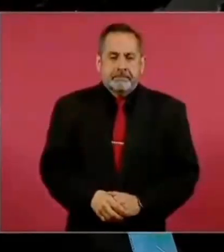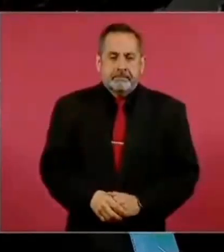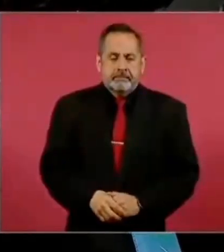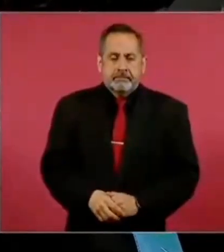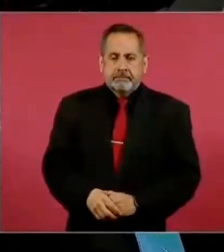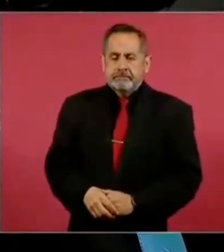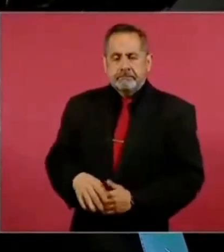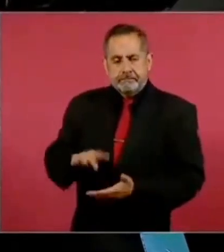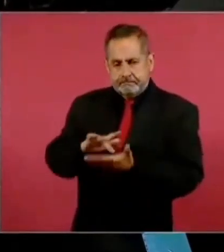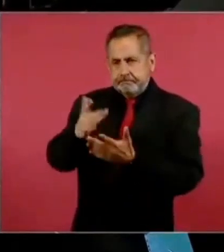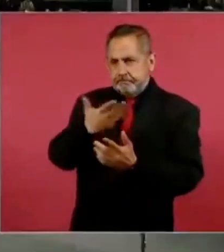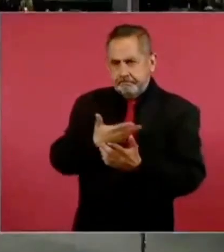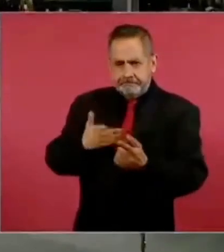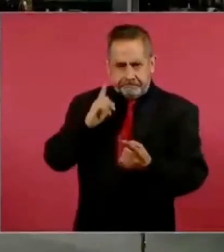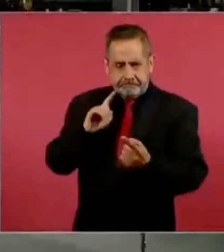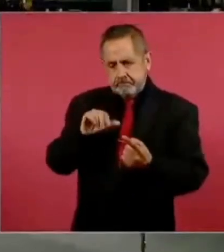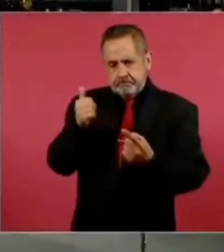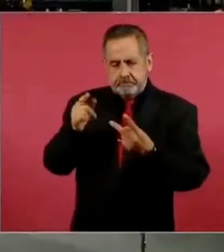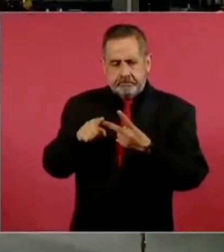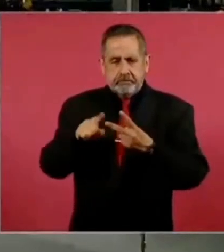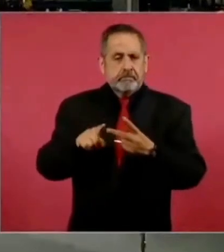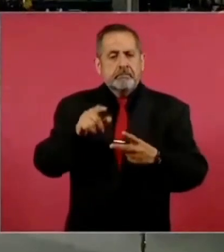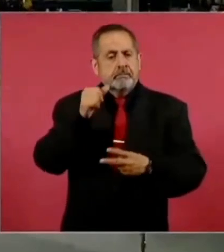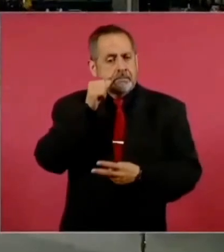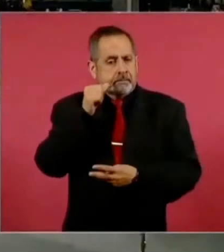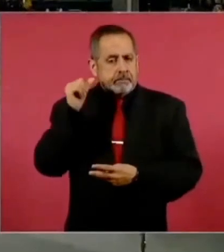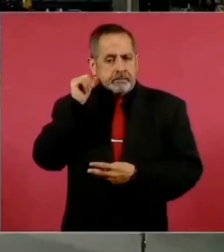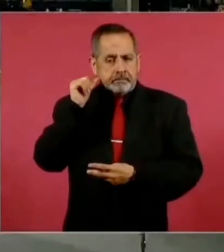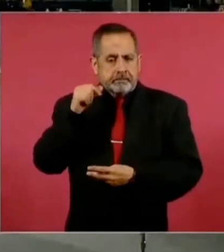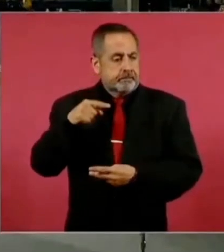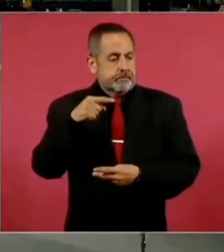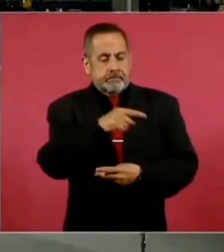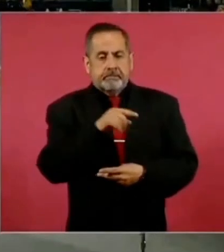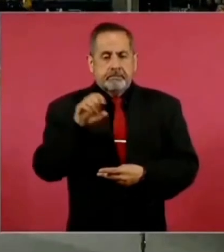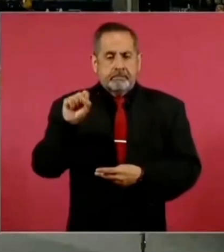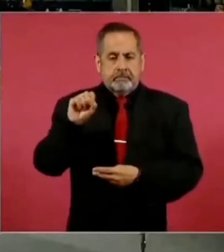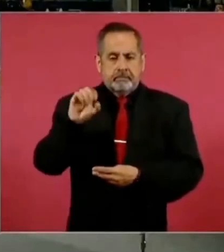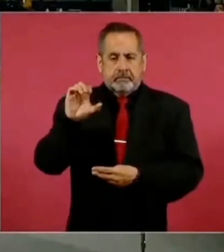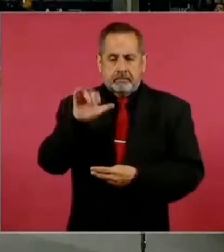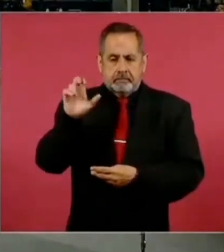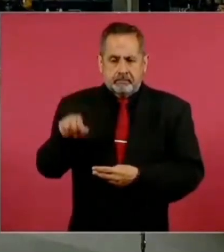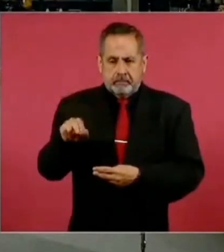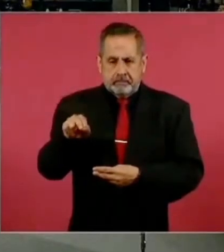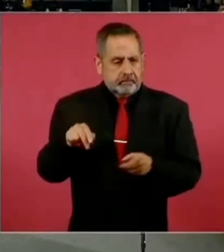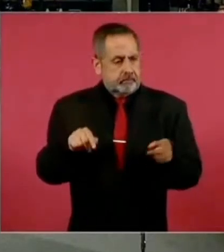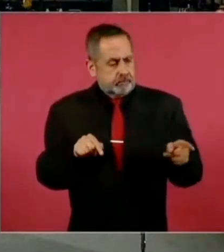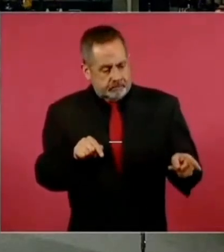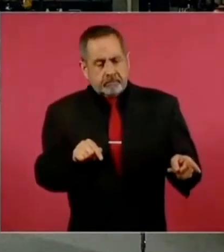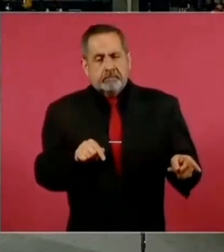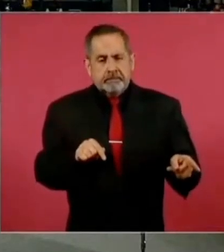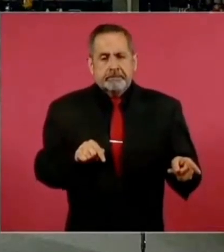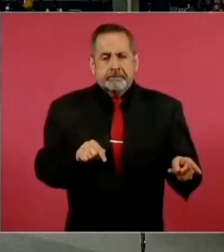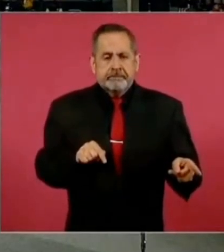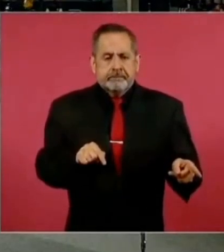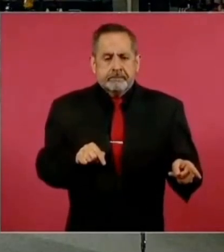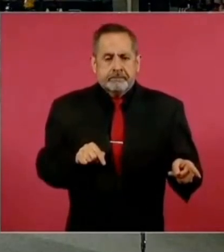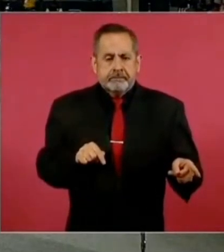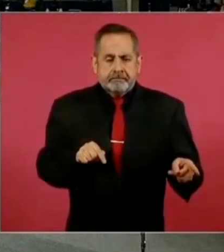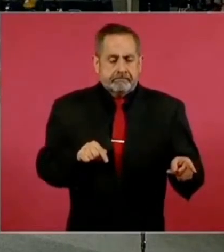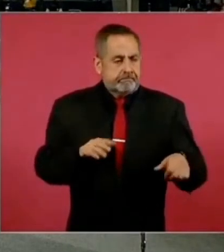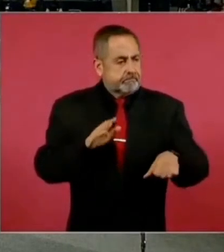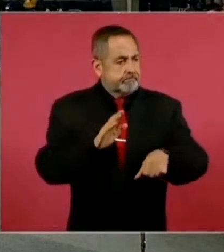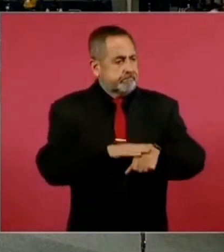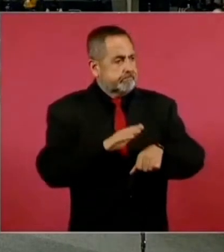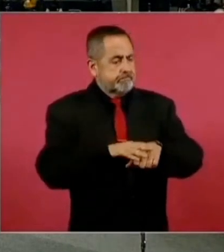Presidente, en otro tema, ayer la Suprema Corte de Justicia señaló